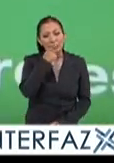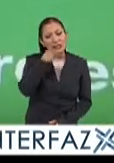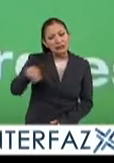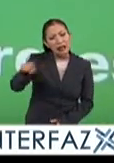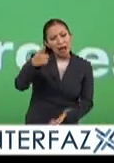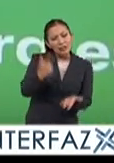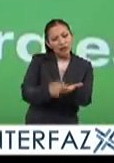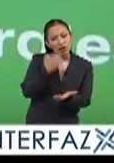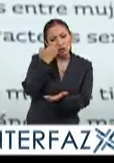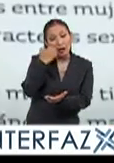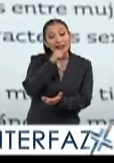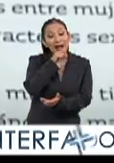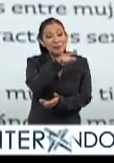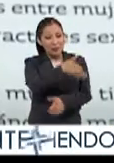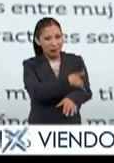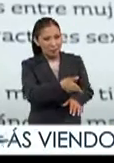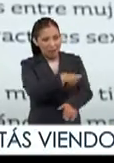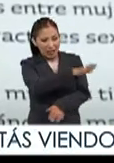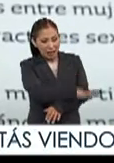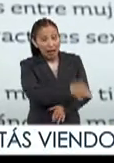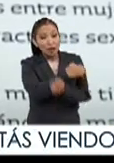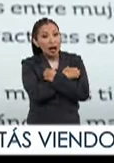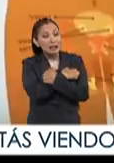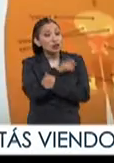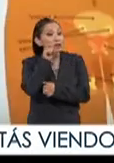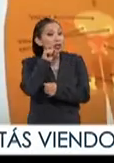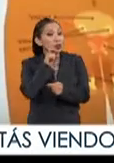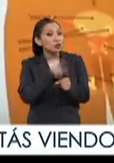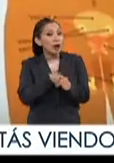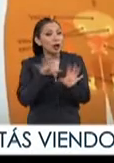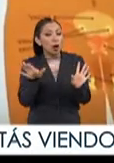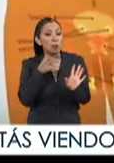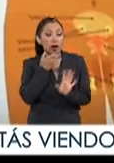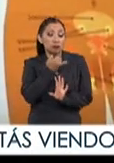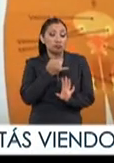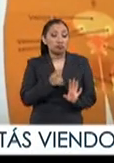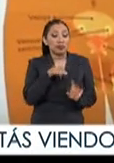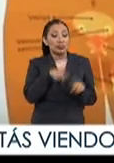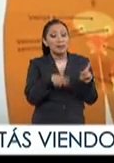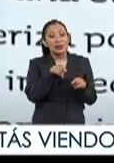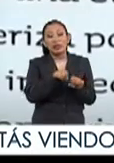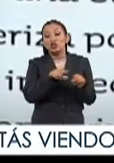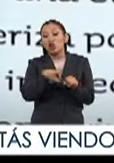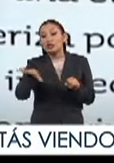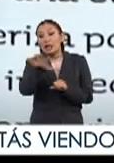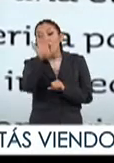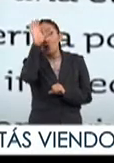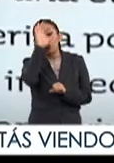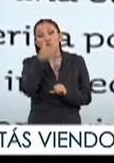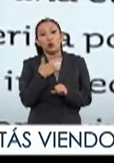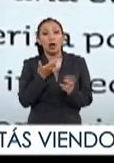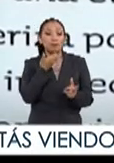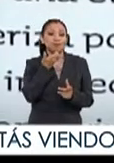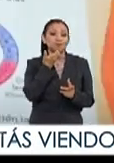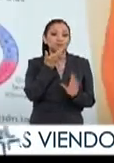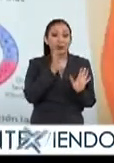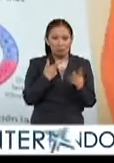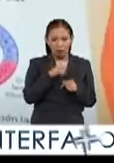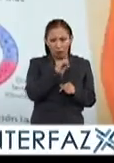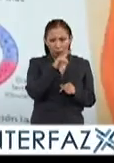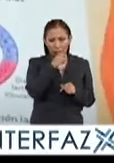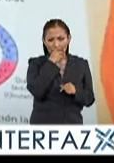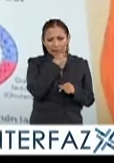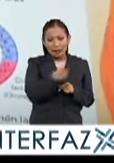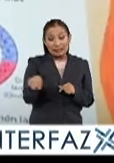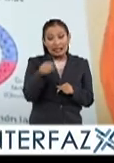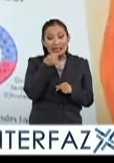en las escuelas e incluso en las familias la educación sexual sea delineada por factores sociales y culturales. Los especialistas